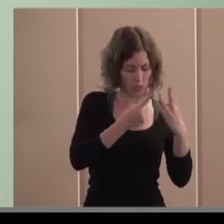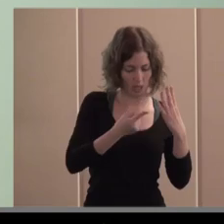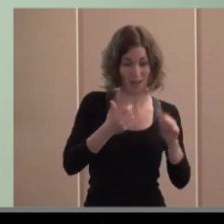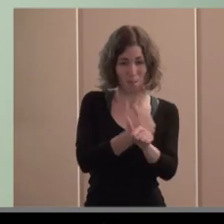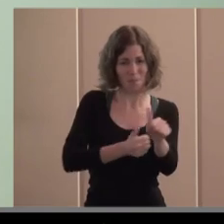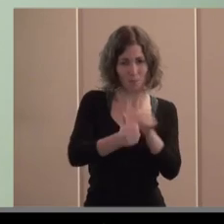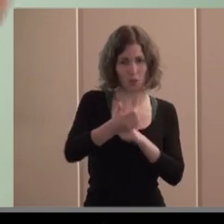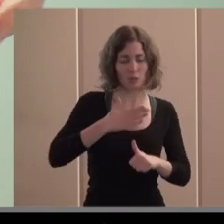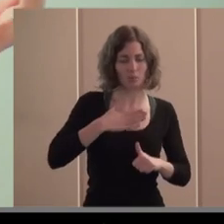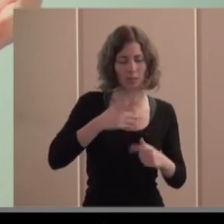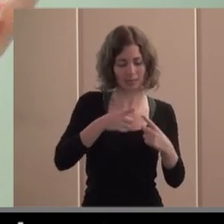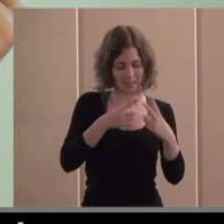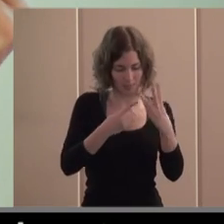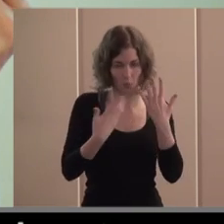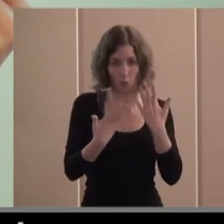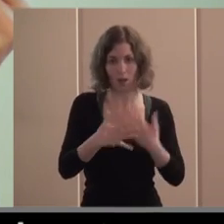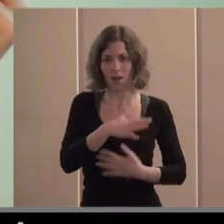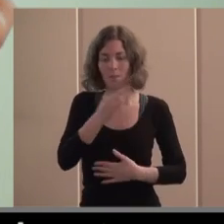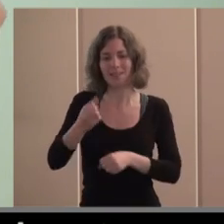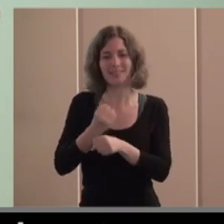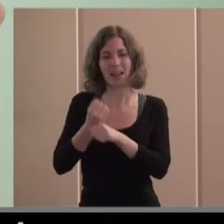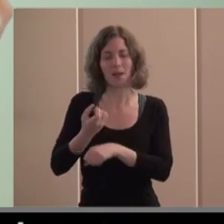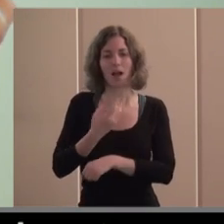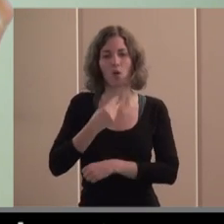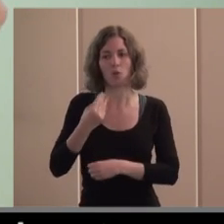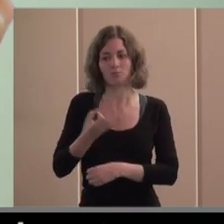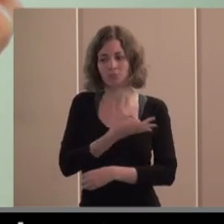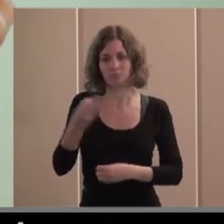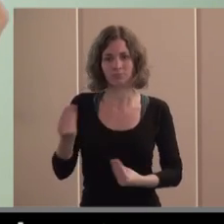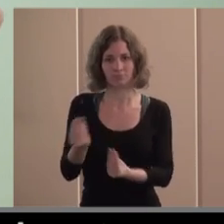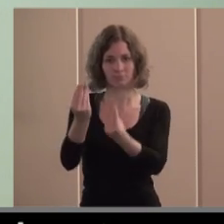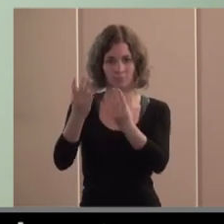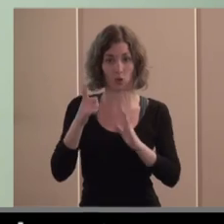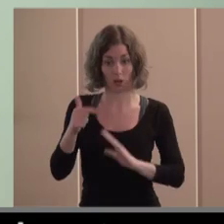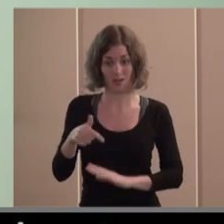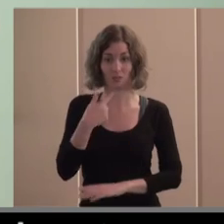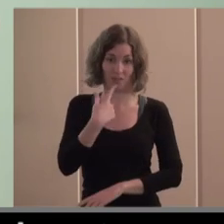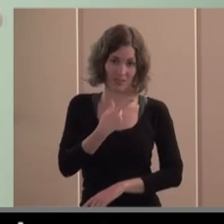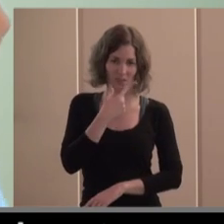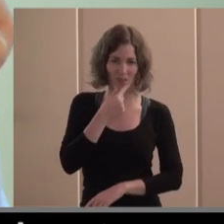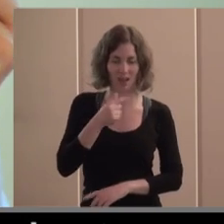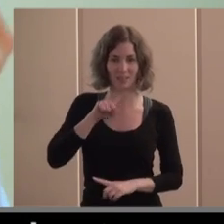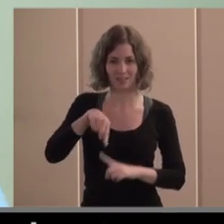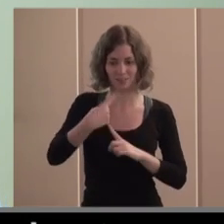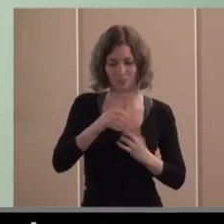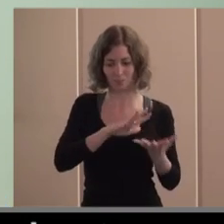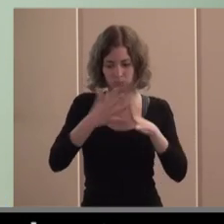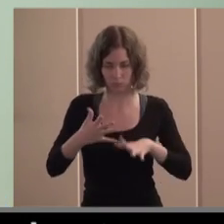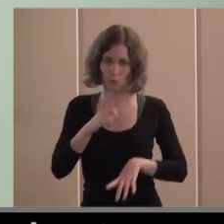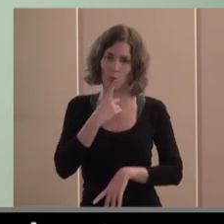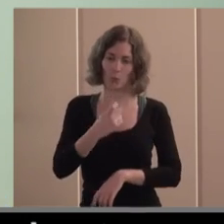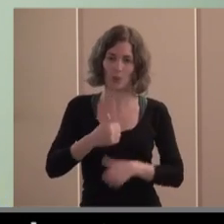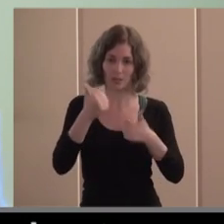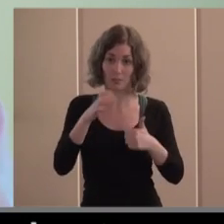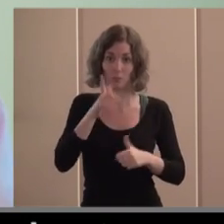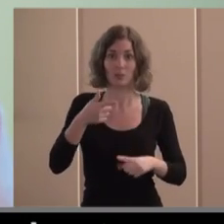y a mejorar la eficacia de nuestro trabajo esto que es tan fácil de decir bueno pues hacerlo cuesta un poquito más porque hay que complicarse la vida